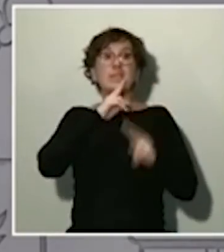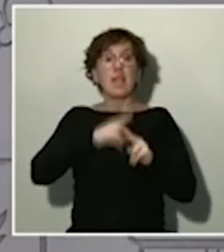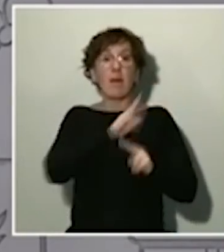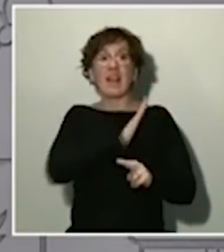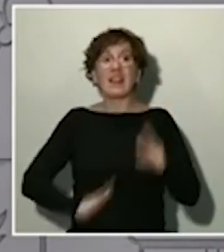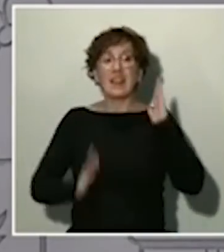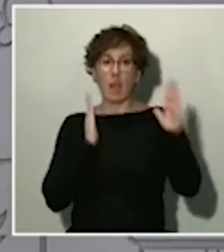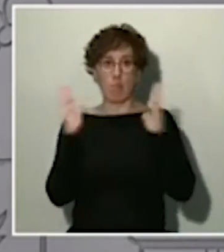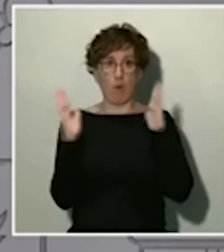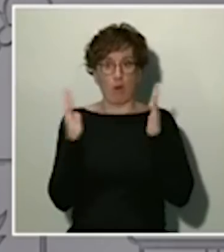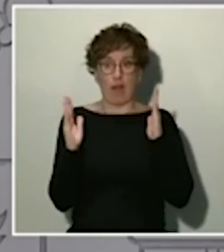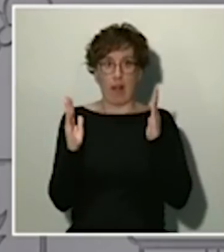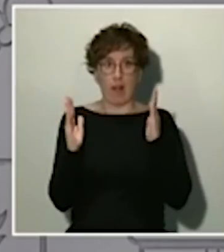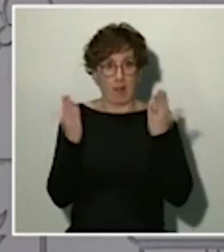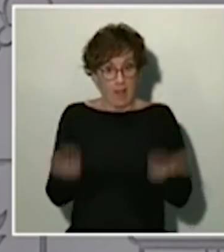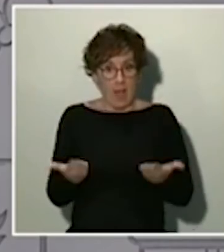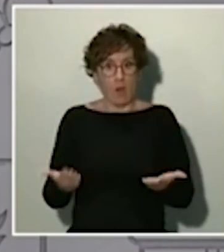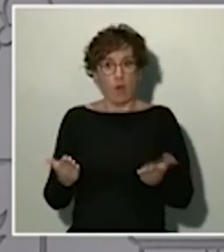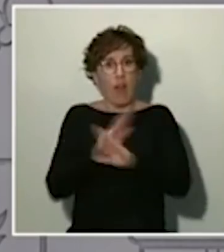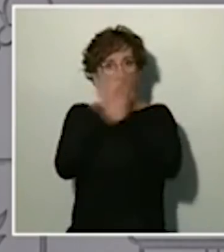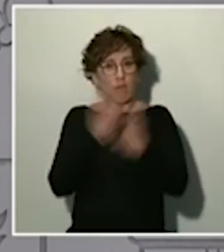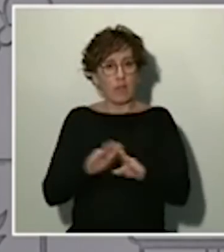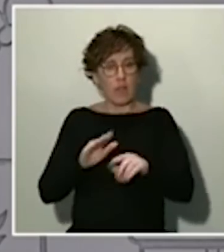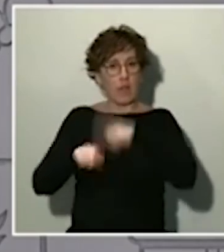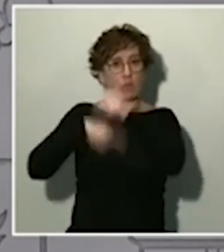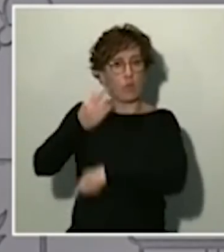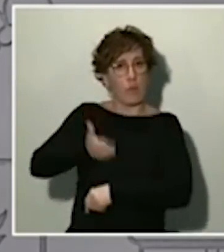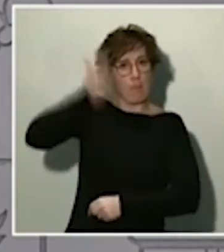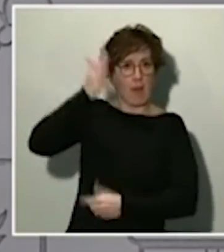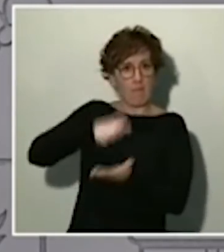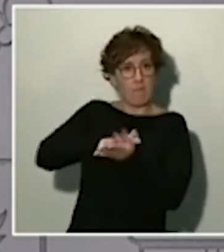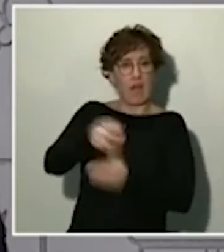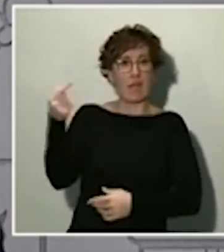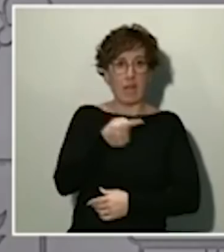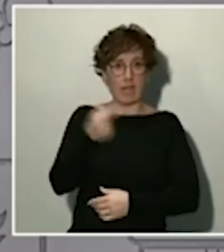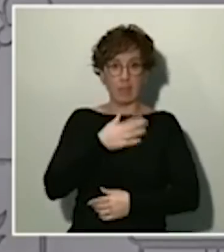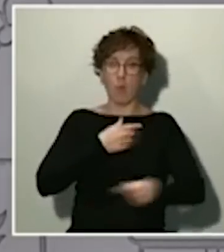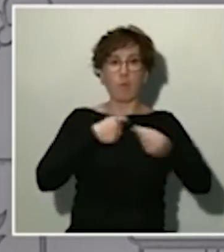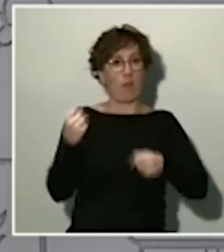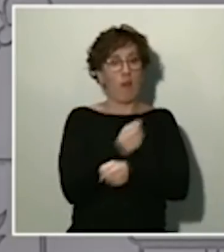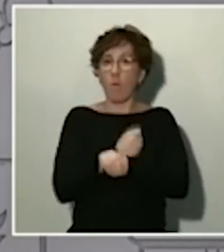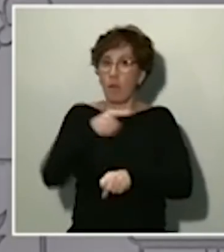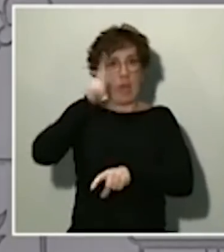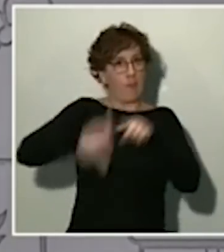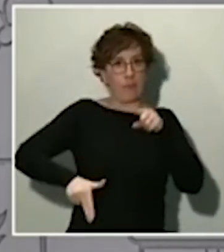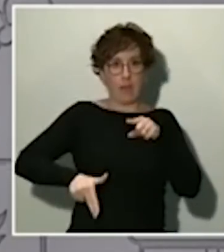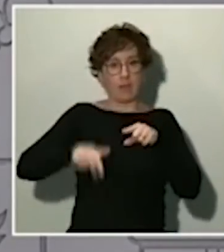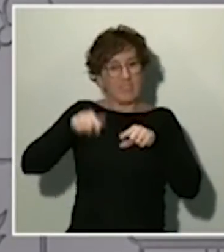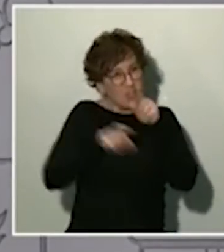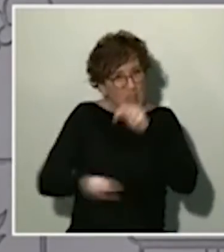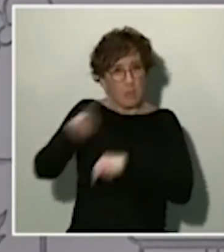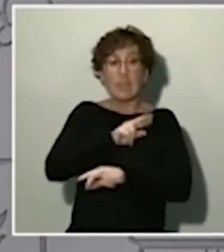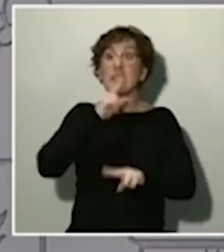actual, tenga un impacto negativo permanente sobre nuestro mercado laboral. Quiero insistir en esto. Es una crisis temporal